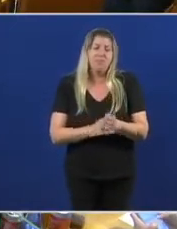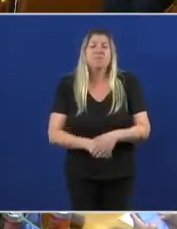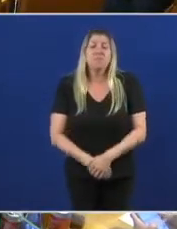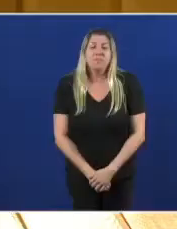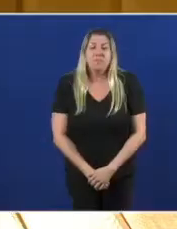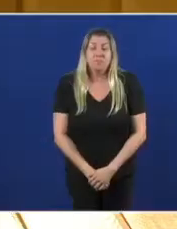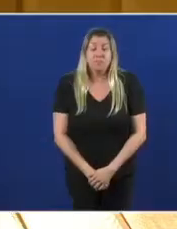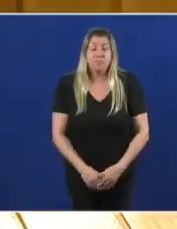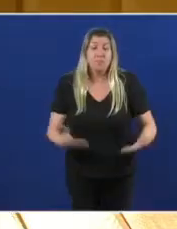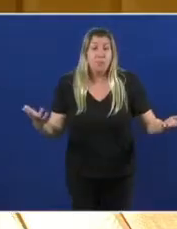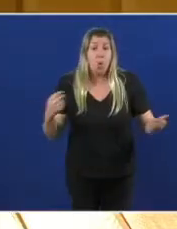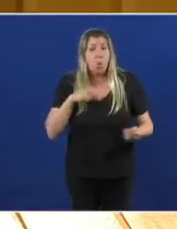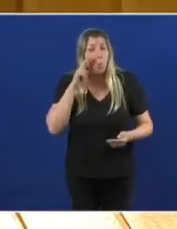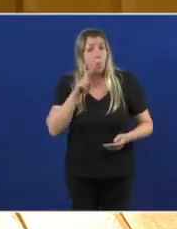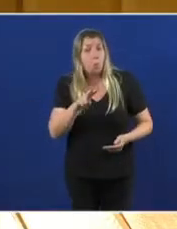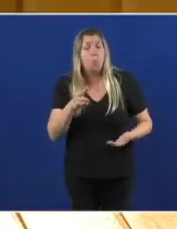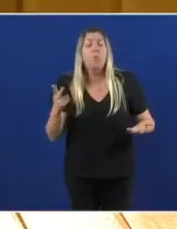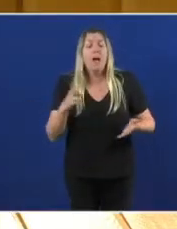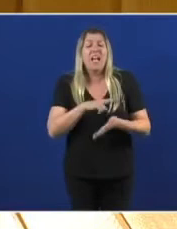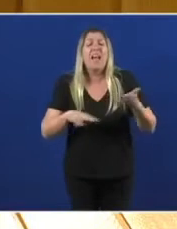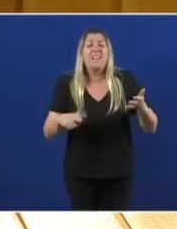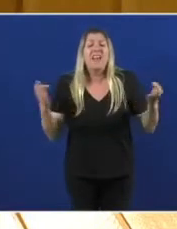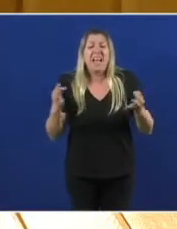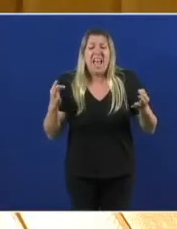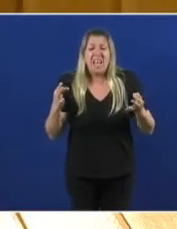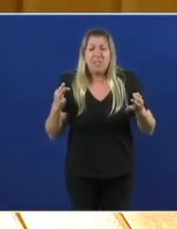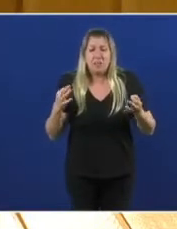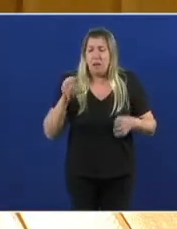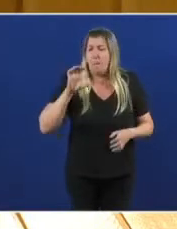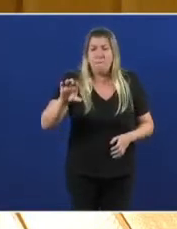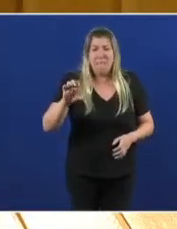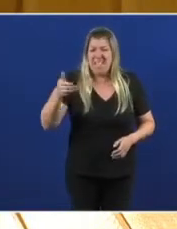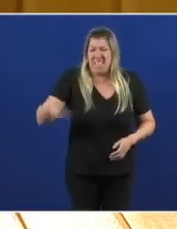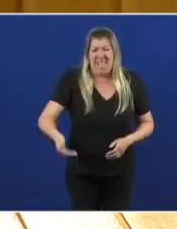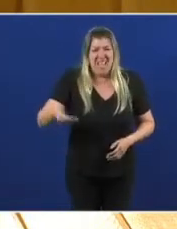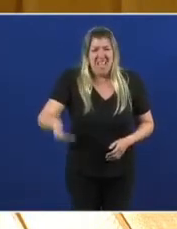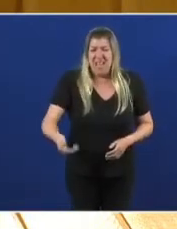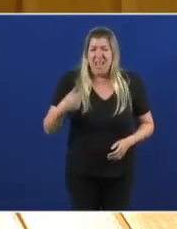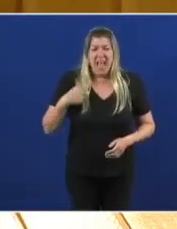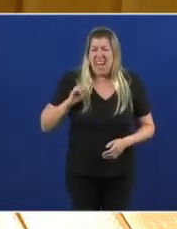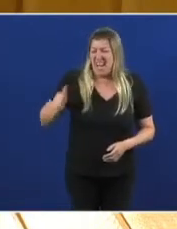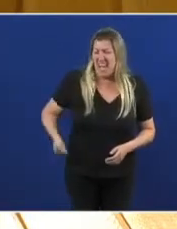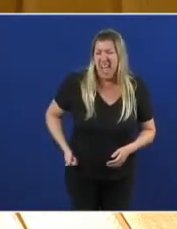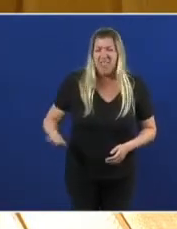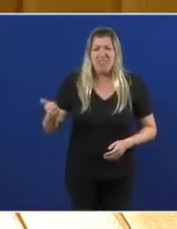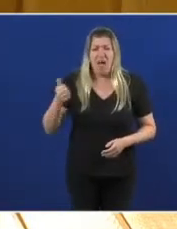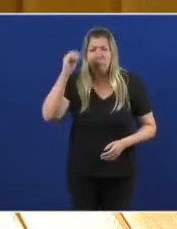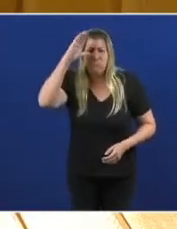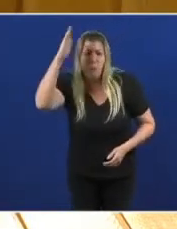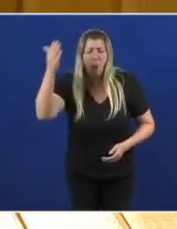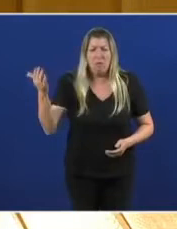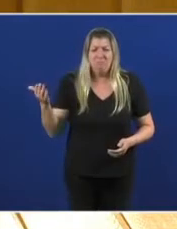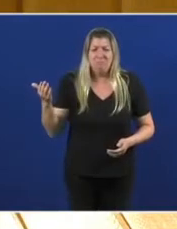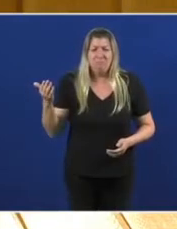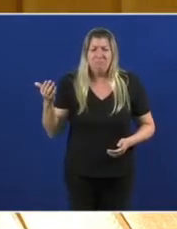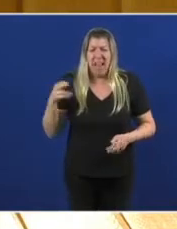E, cando miro Galiza, vexo un gran país, con riqueza, con talento, con recurso, con